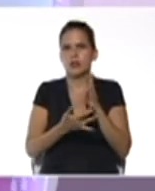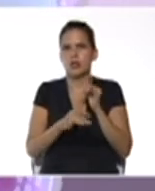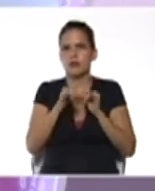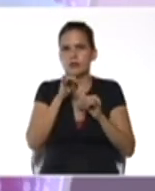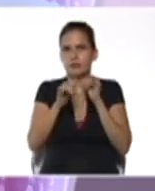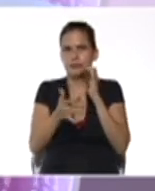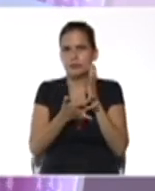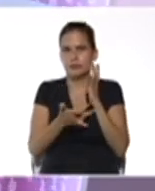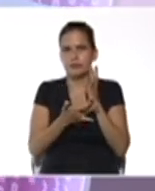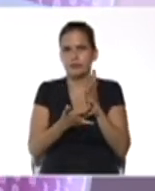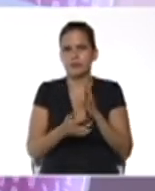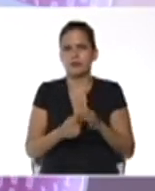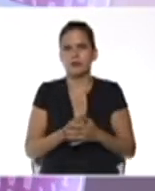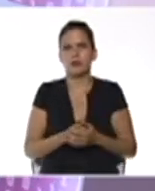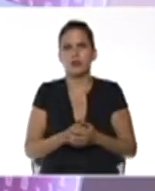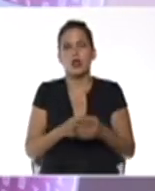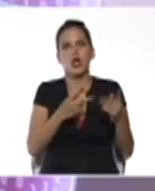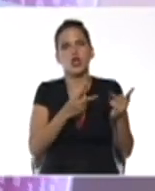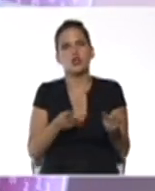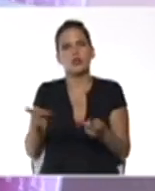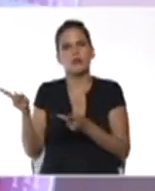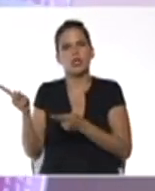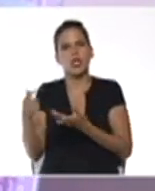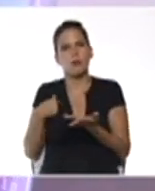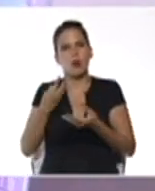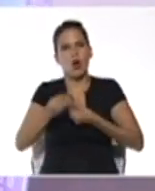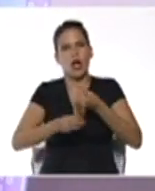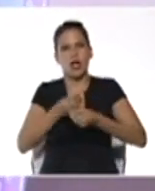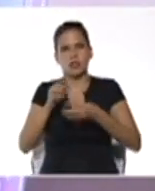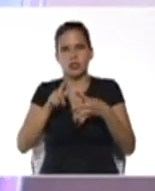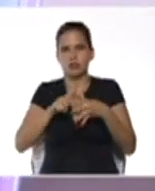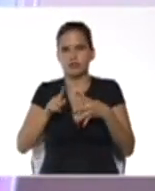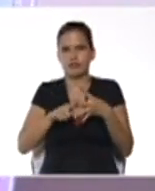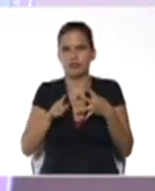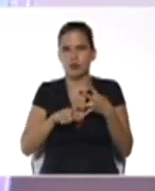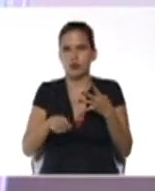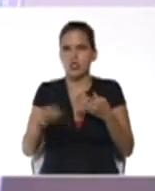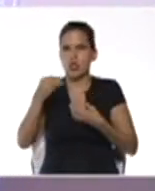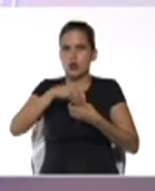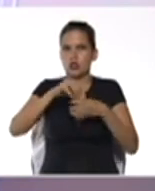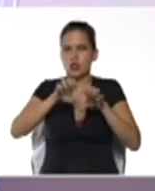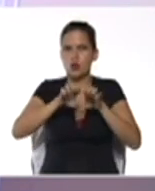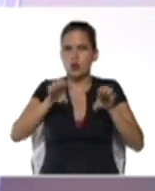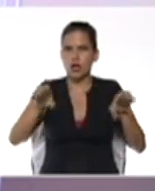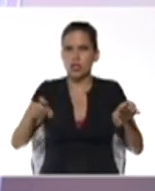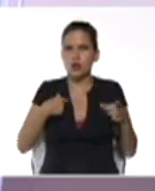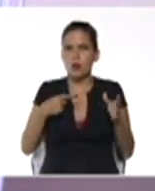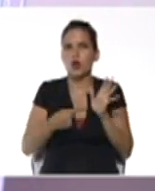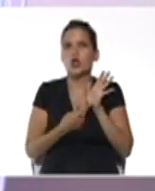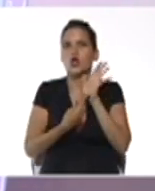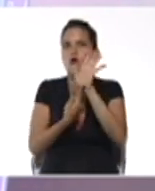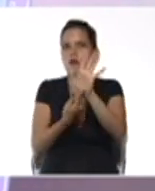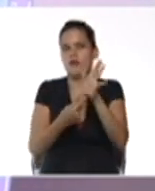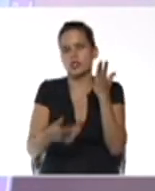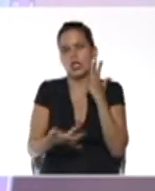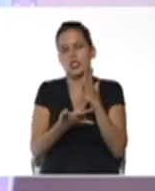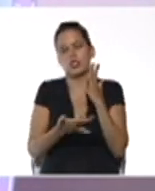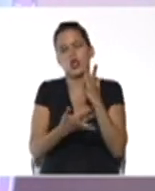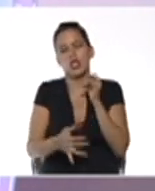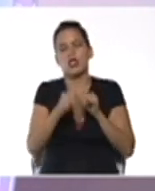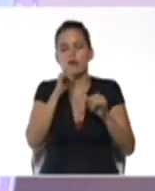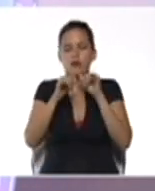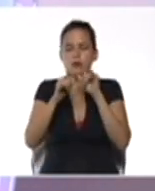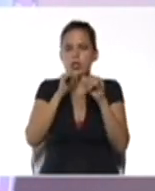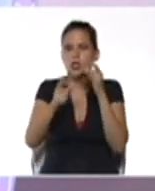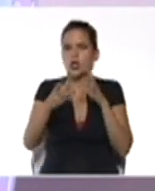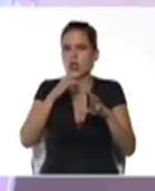.de los invitamos a crear materiales de contenido educativo bajo las perspectivas que nos ofrecen las tecnologías de la